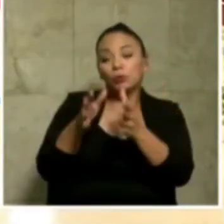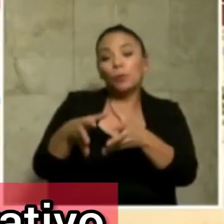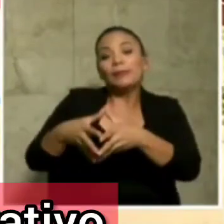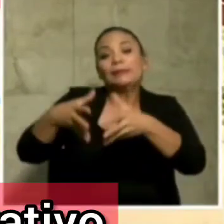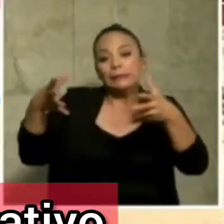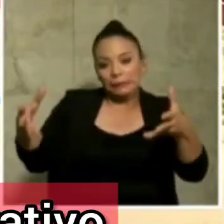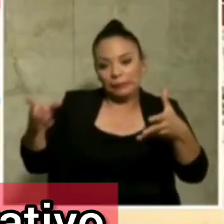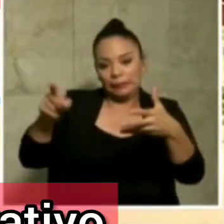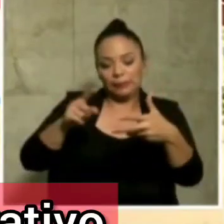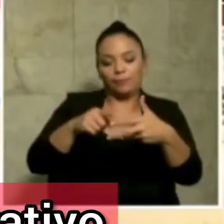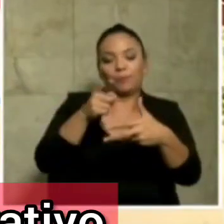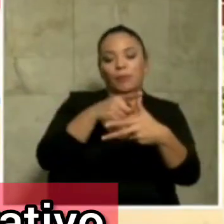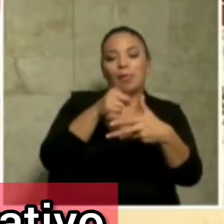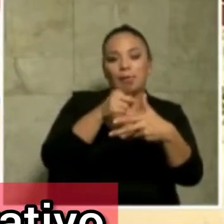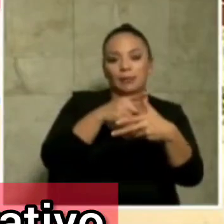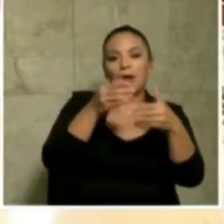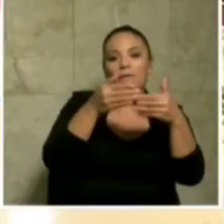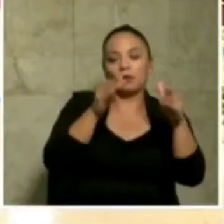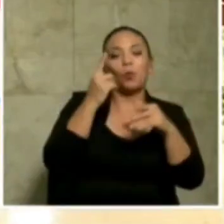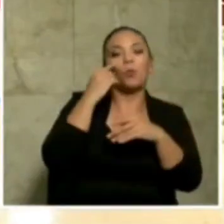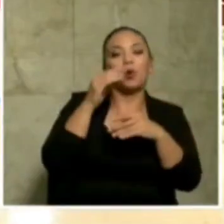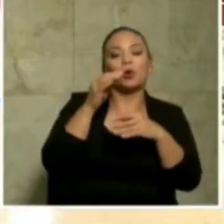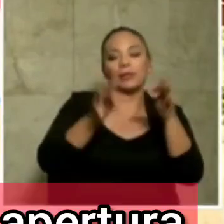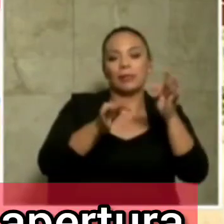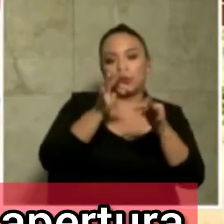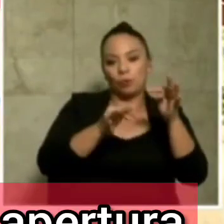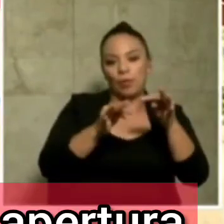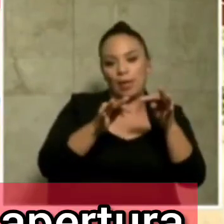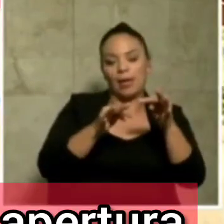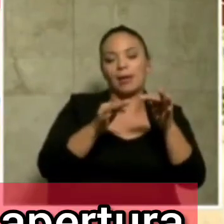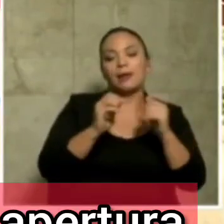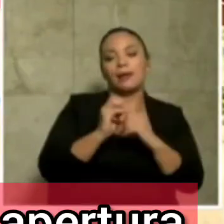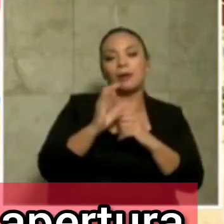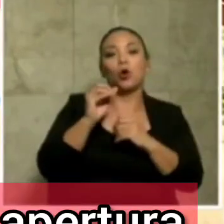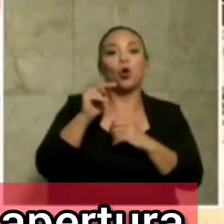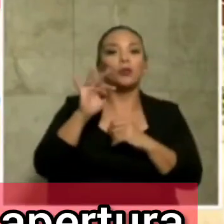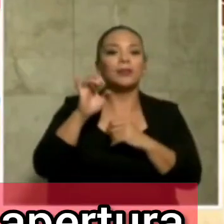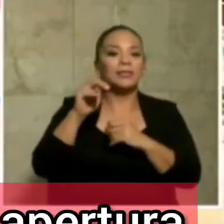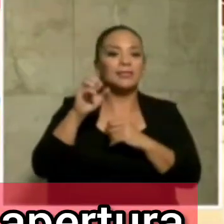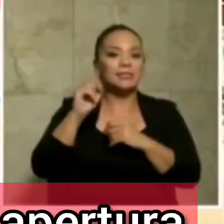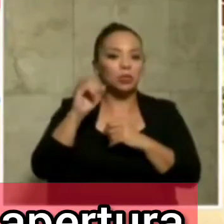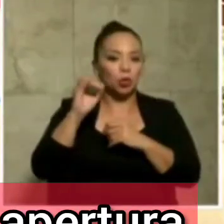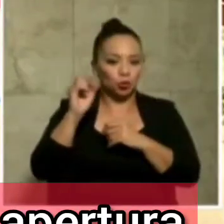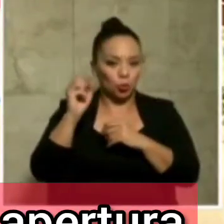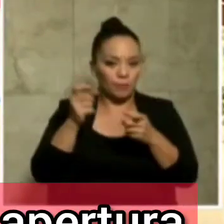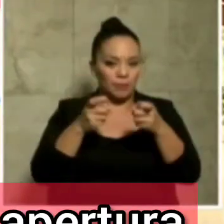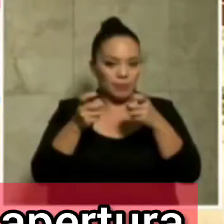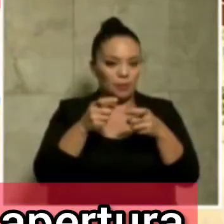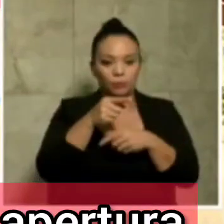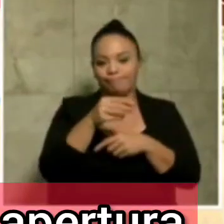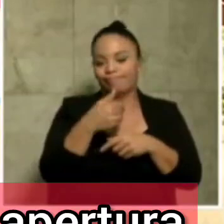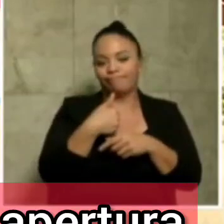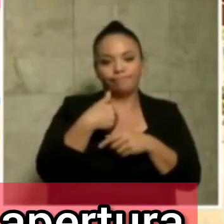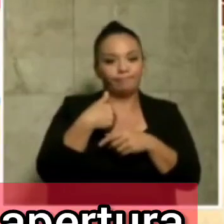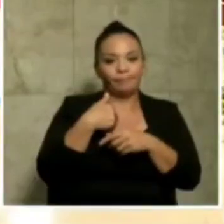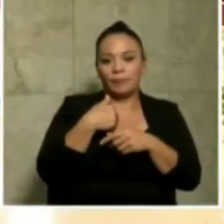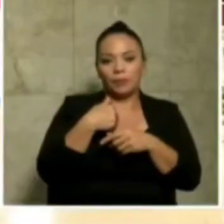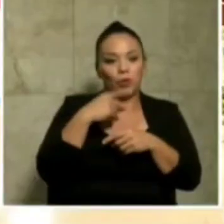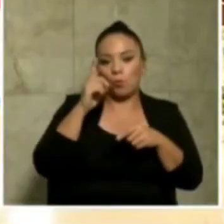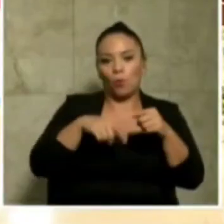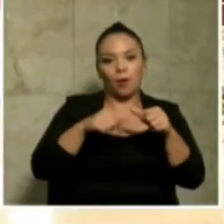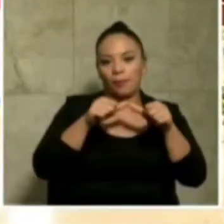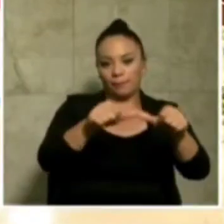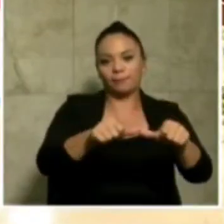un tribunal contencioso administrativo, el cual ya, digamos que no tiene opción de continuar la apertura,